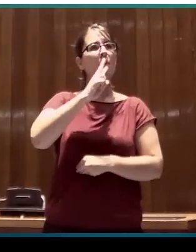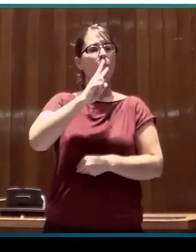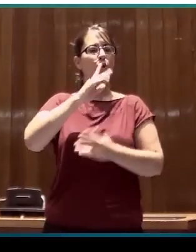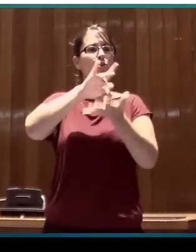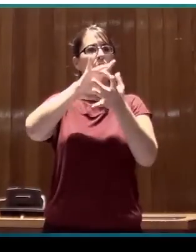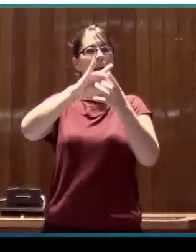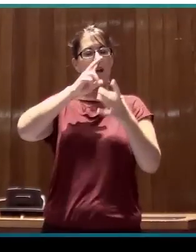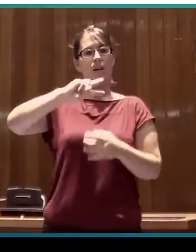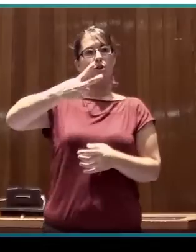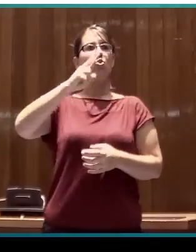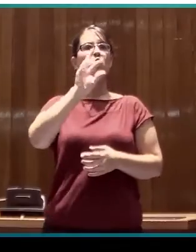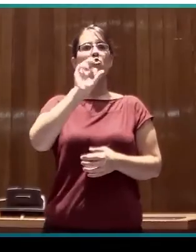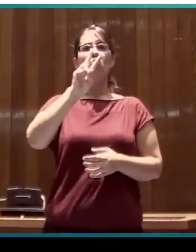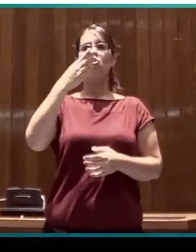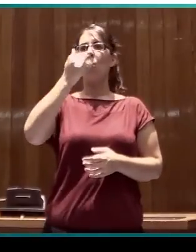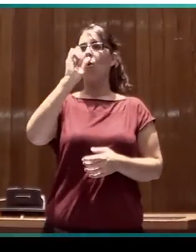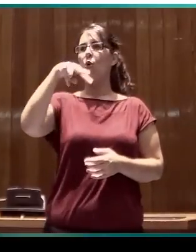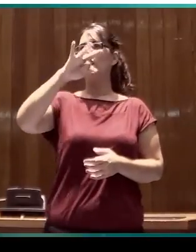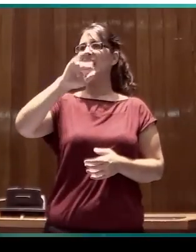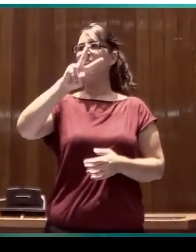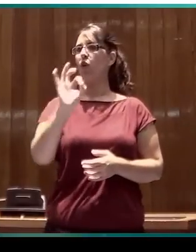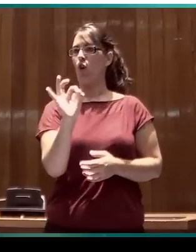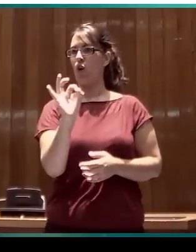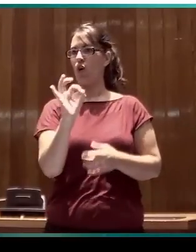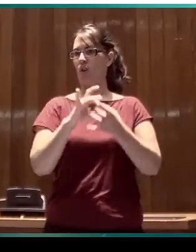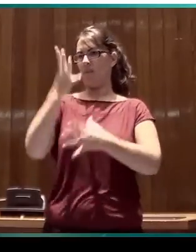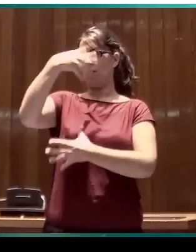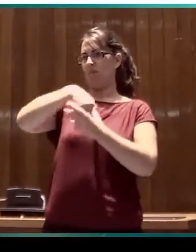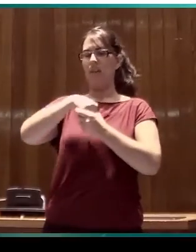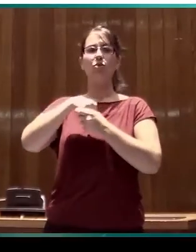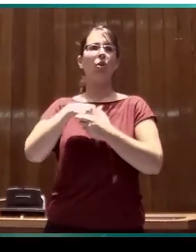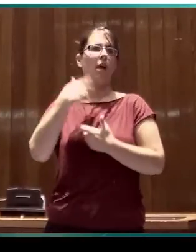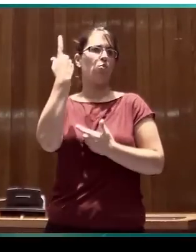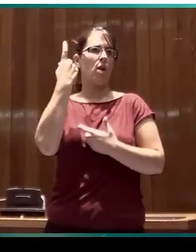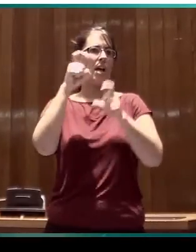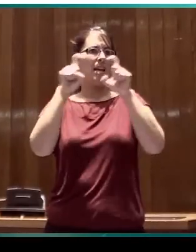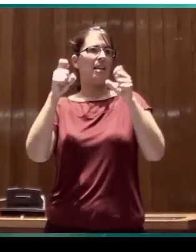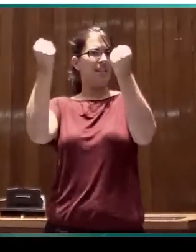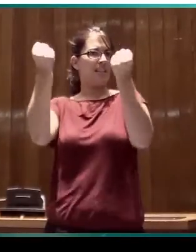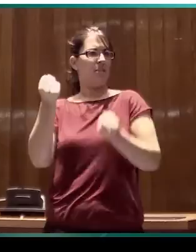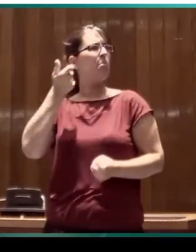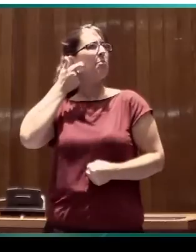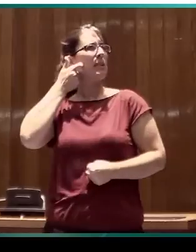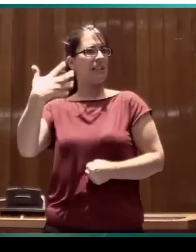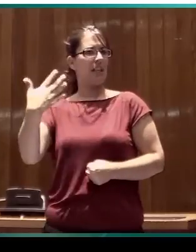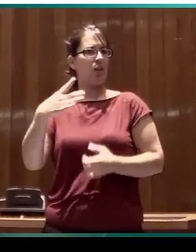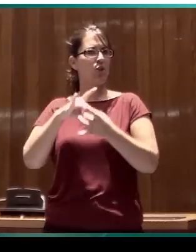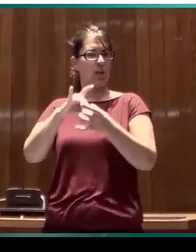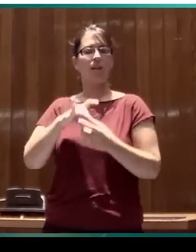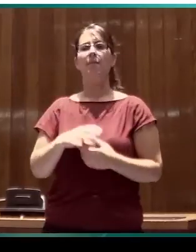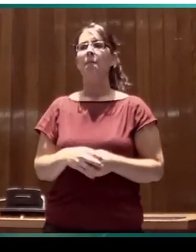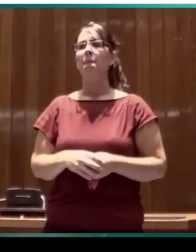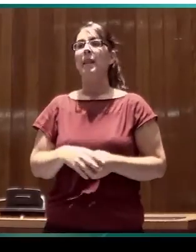modo subjuntivo en un volumen de la Blackwell Companion to Syntax, en una edición prestigiosa de Blackwell,